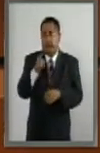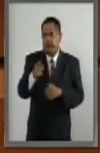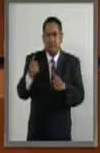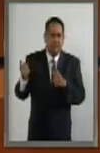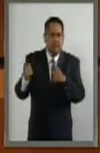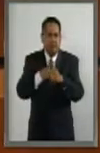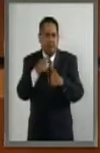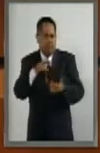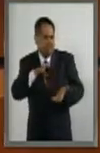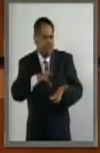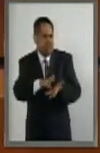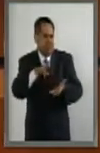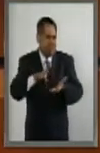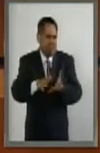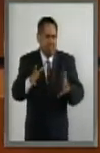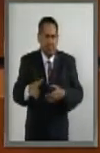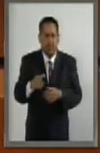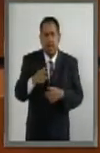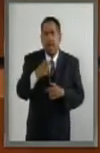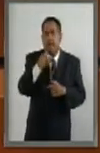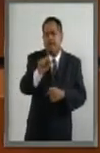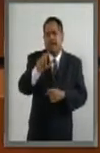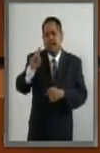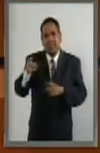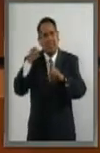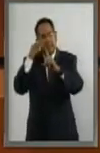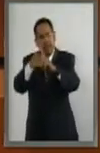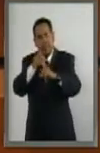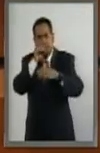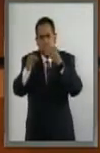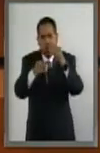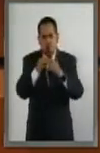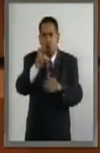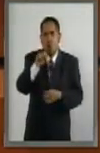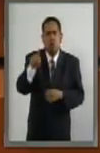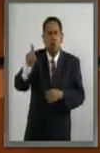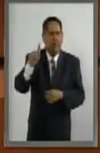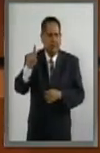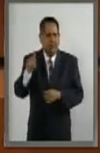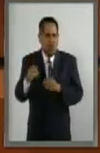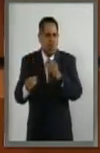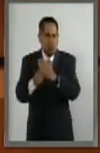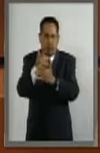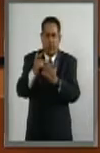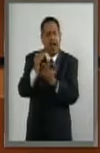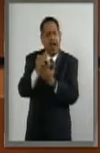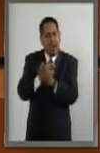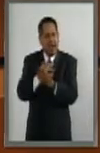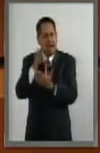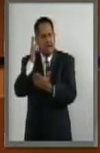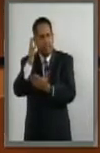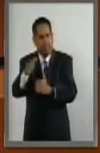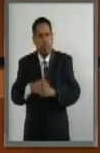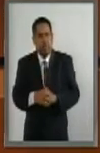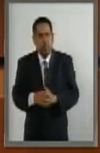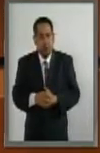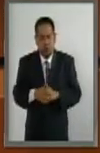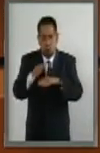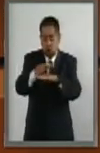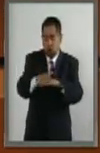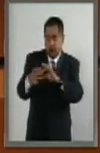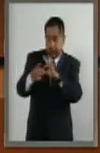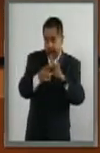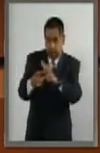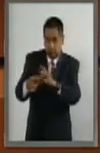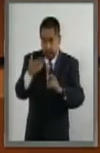principales impulsores de la Agenda 2030 y promotor de la ONU 70, Nueva Agenda. En el aspecto bilateral,